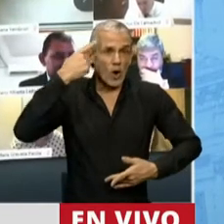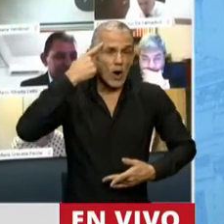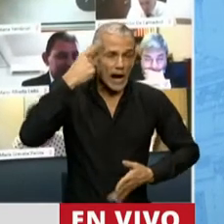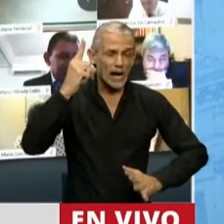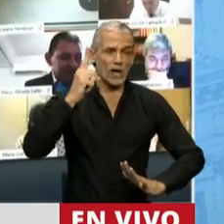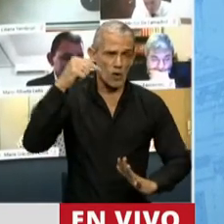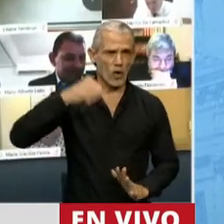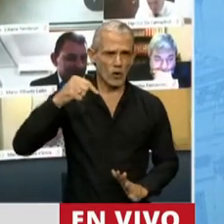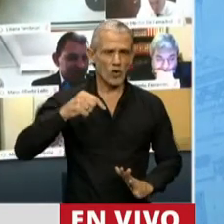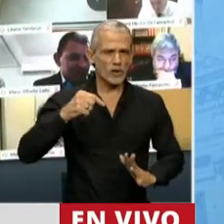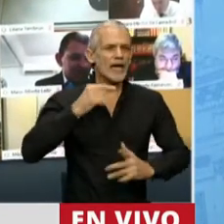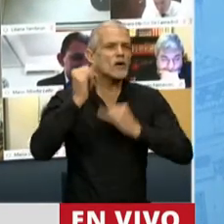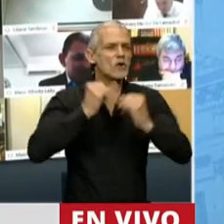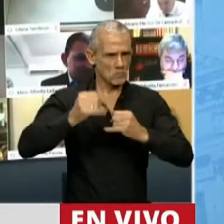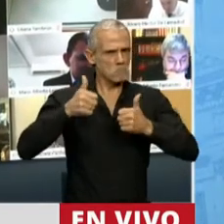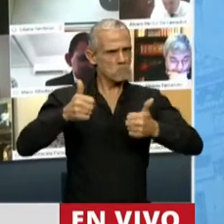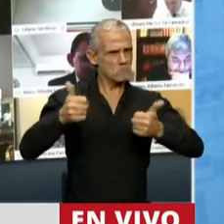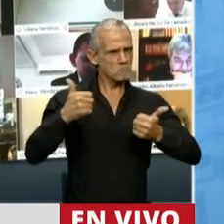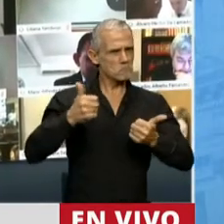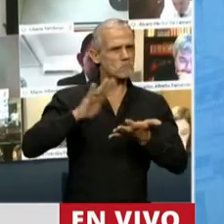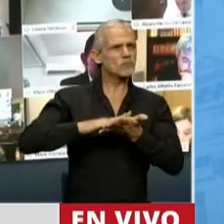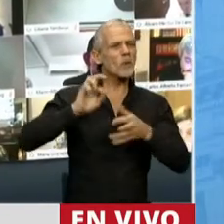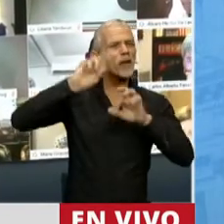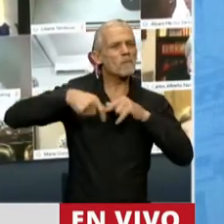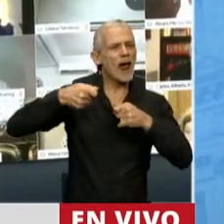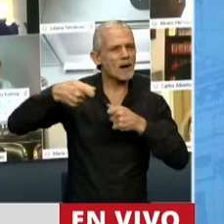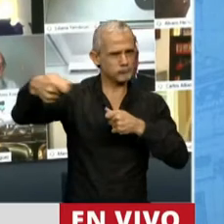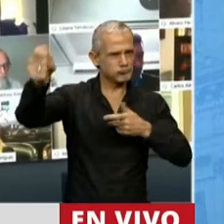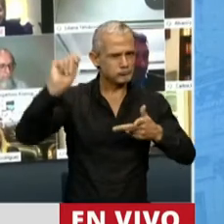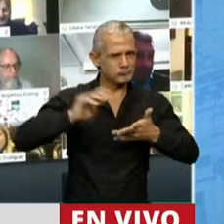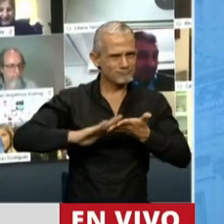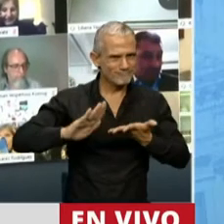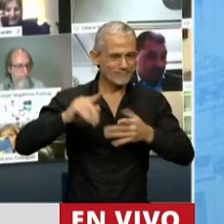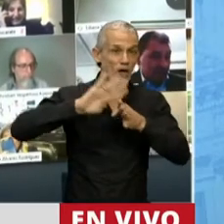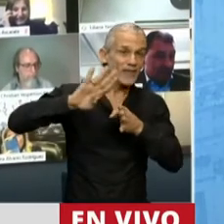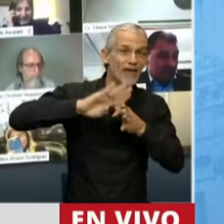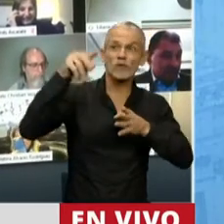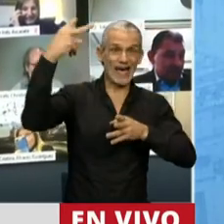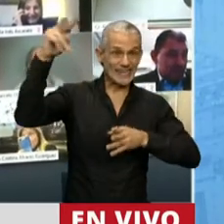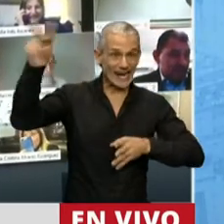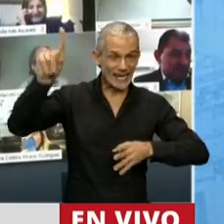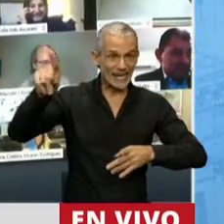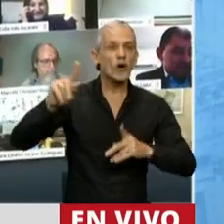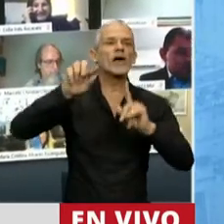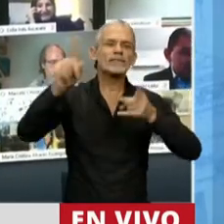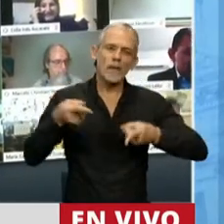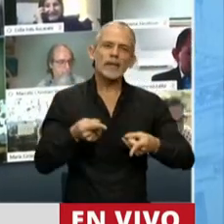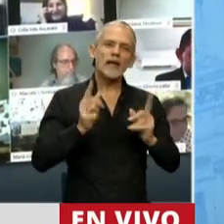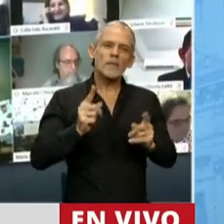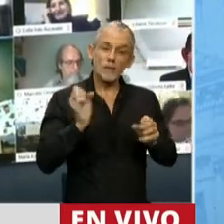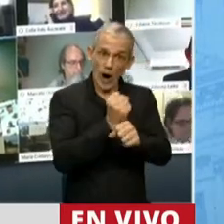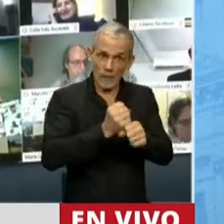es una buena noticia la refinanciación de la deuda, tanto la conseguida con los bonistas extranjeros, como lo que estamos